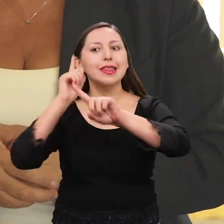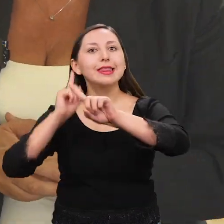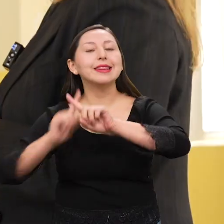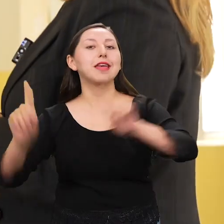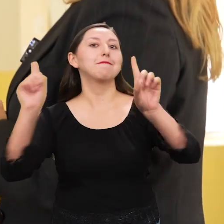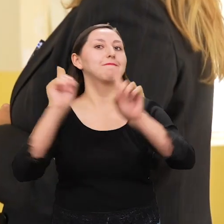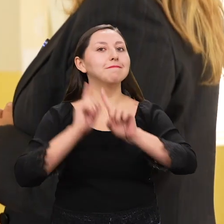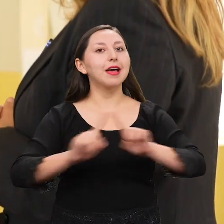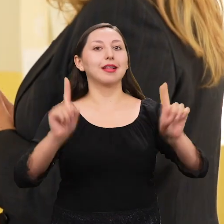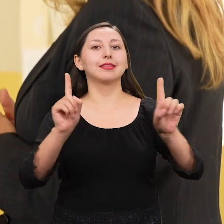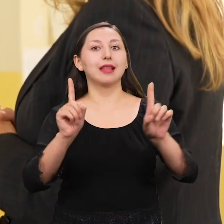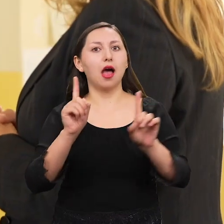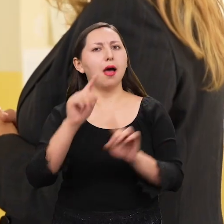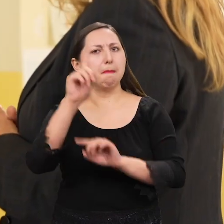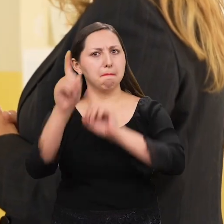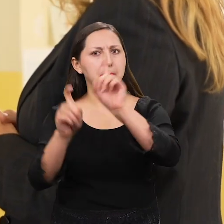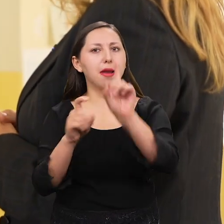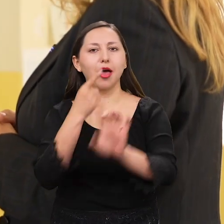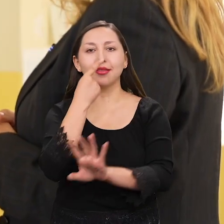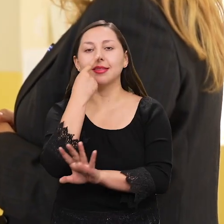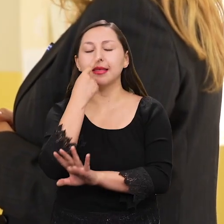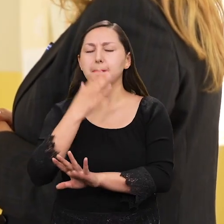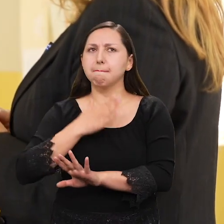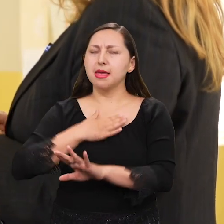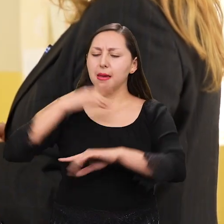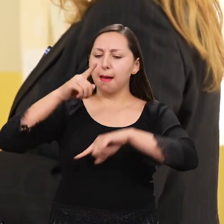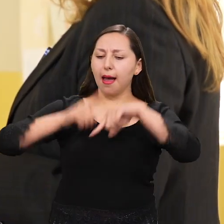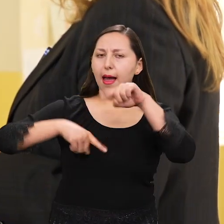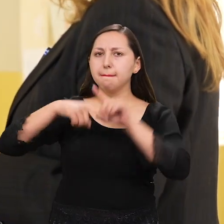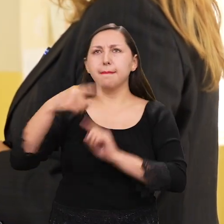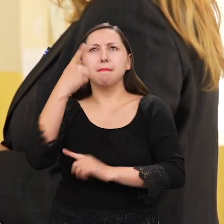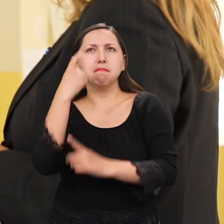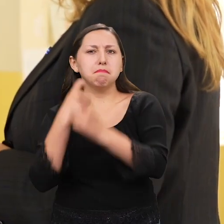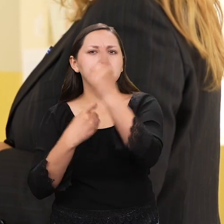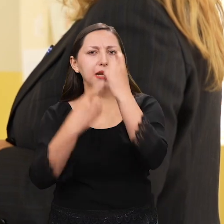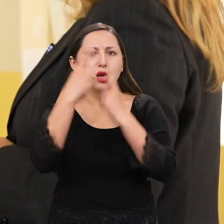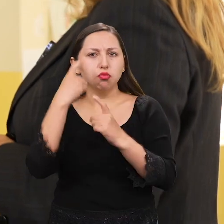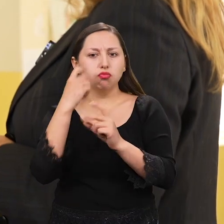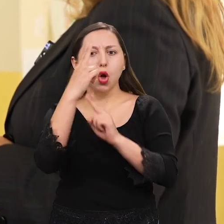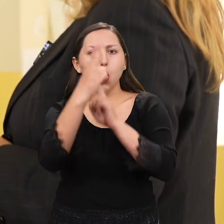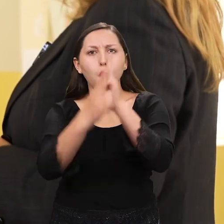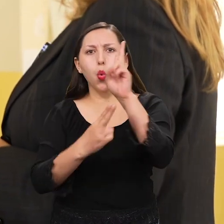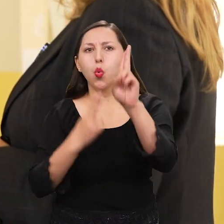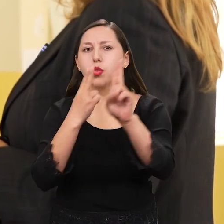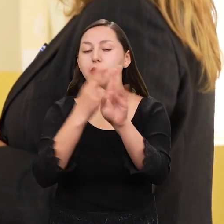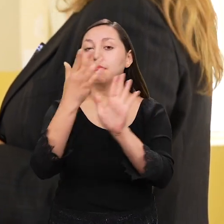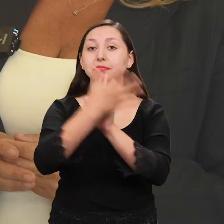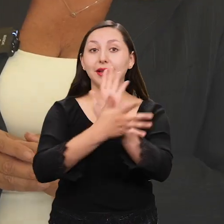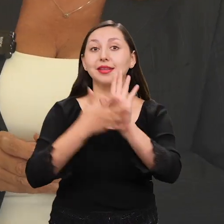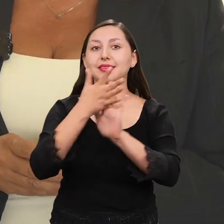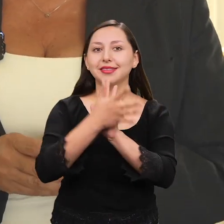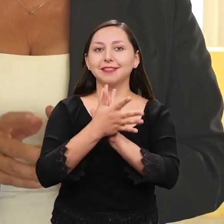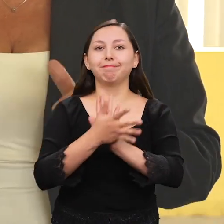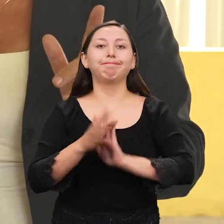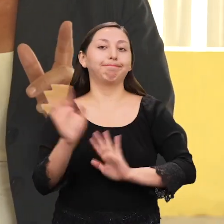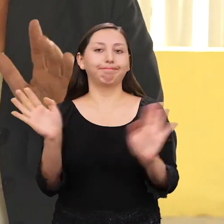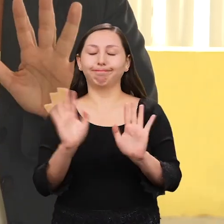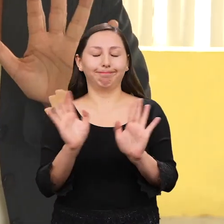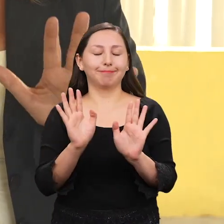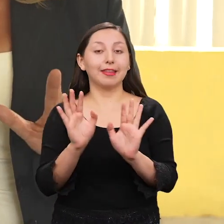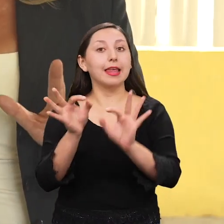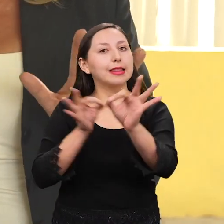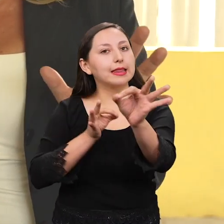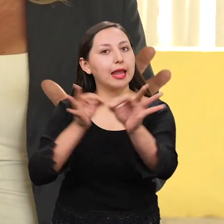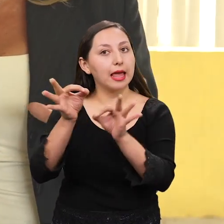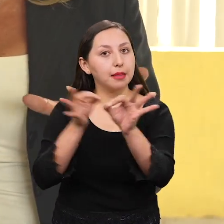pregunta! Sí, es que un amigo quiere saber si la lengua de señas es la misma en todo el mundo. No, son diferentes,